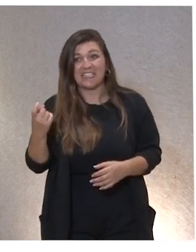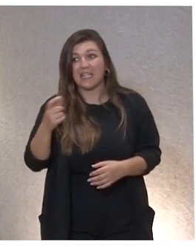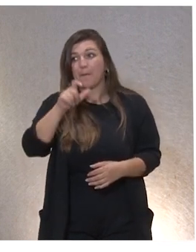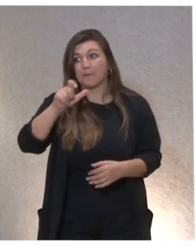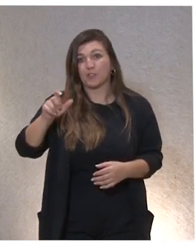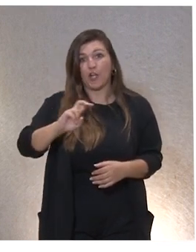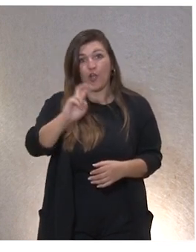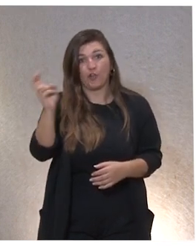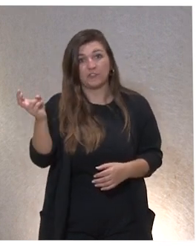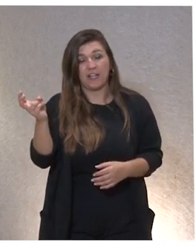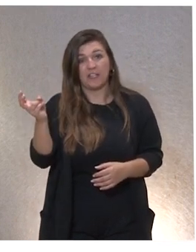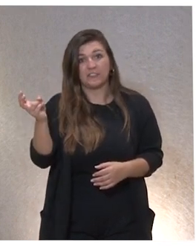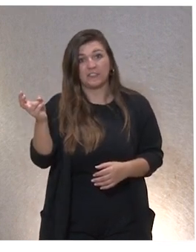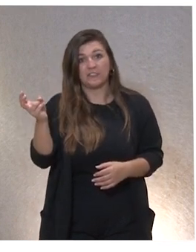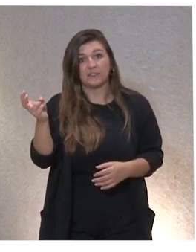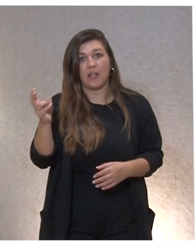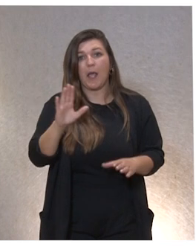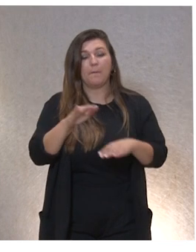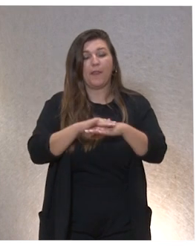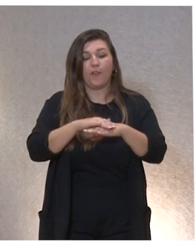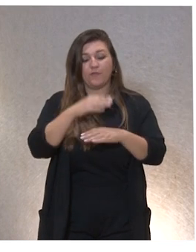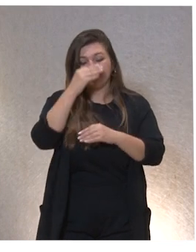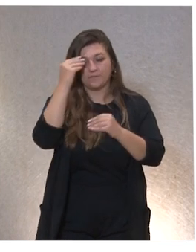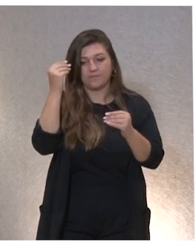necesitamos que los demás nos, esto se me ha ido, perdonarme,